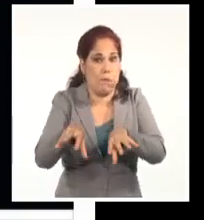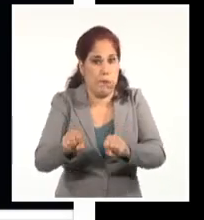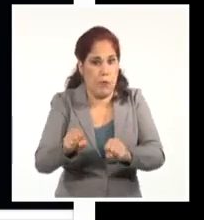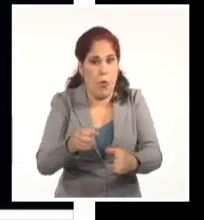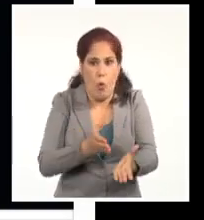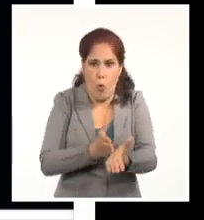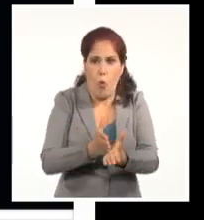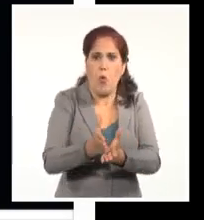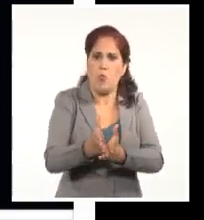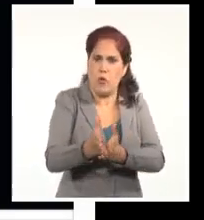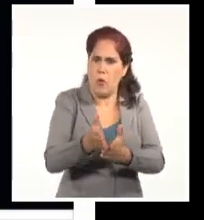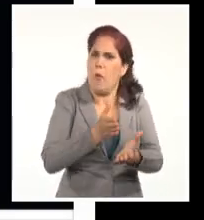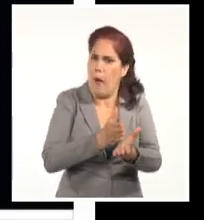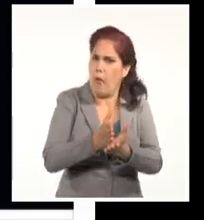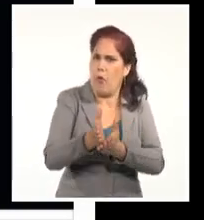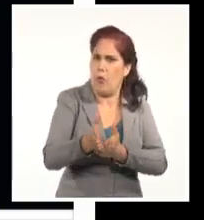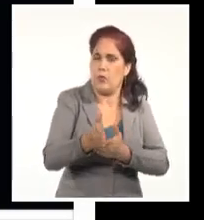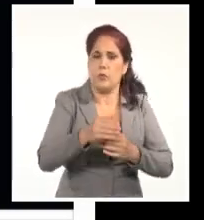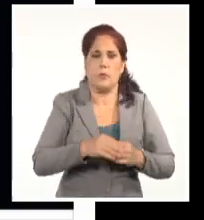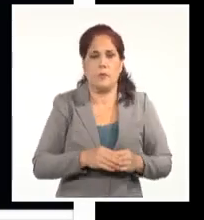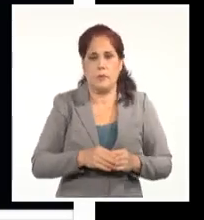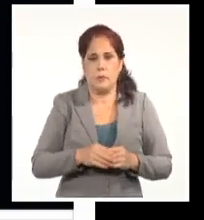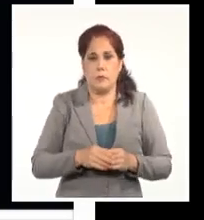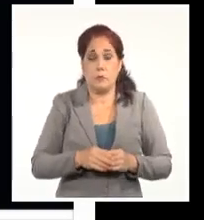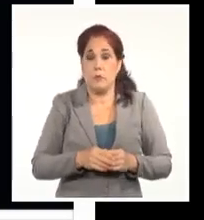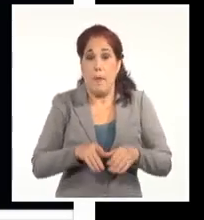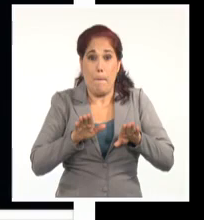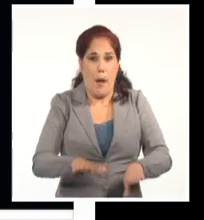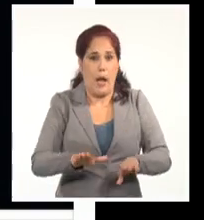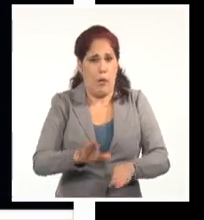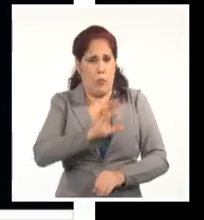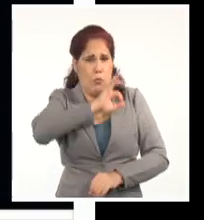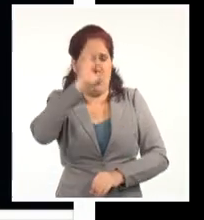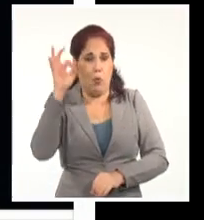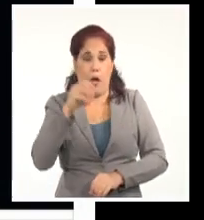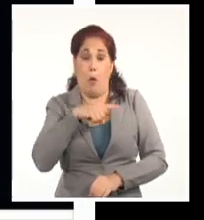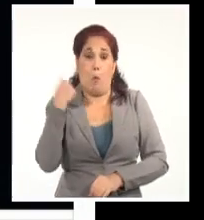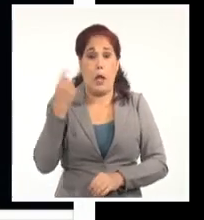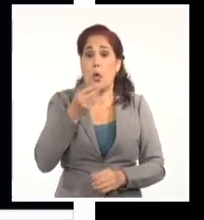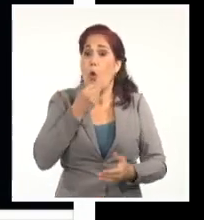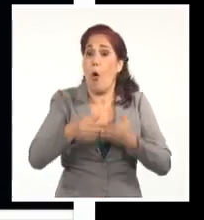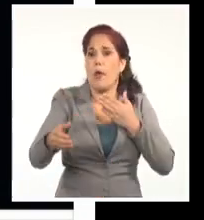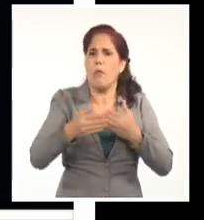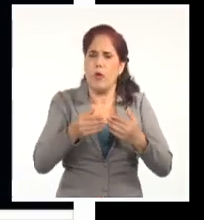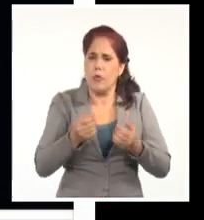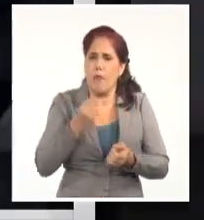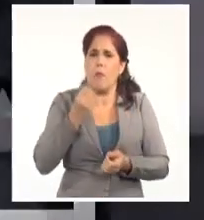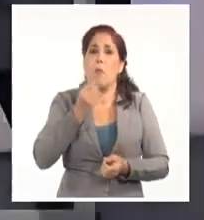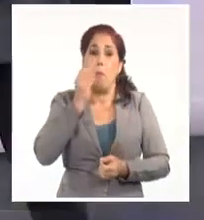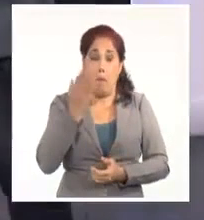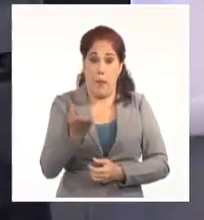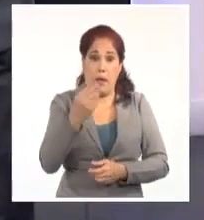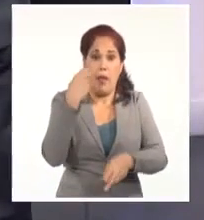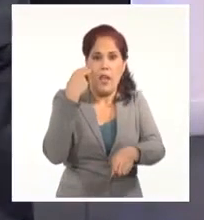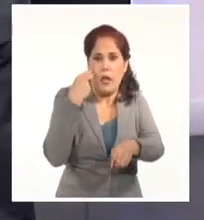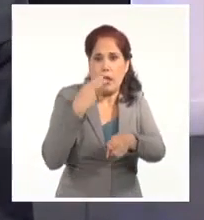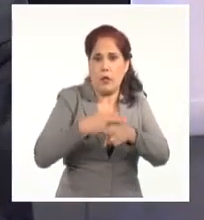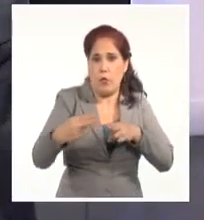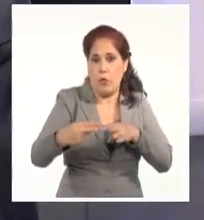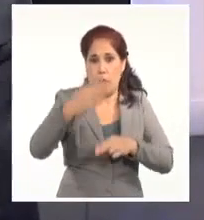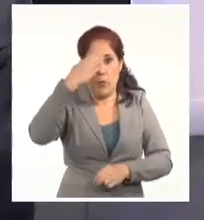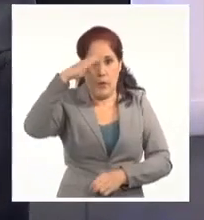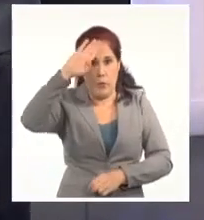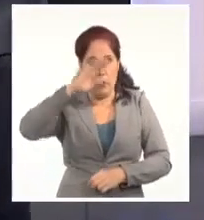dice J. Leo Sánchez González, y no se va a detener ni aunque nos maten. Estamos viviendo la próxima historia de los libros de Cuba,